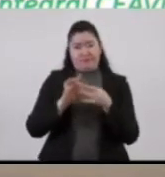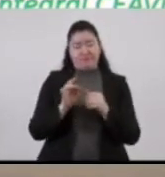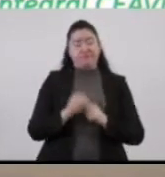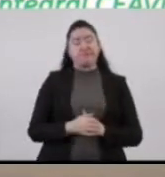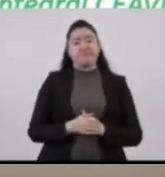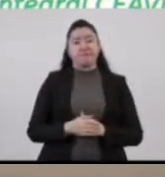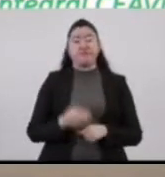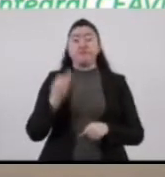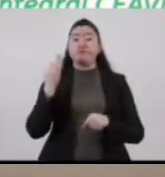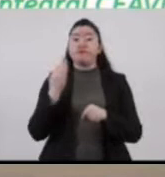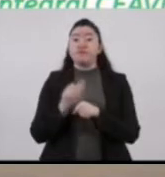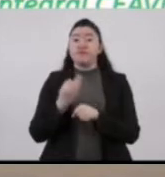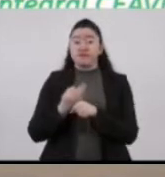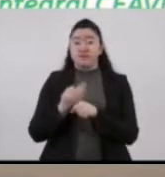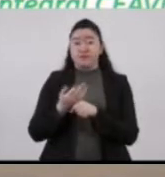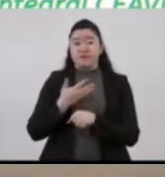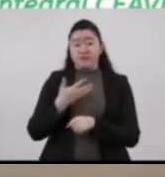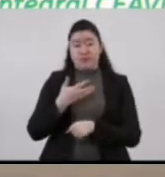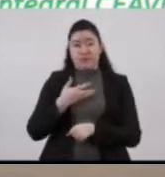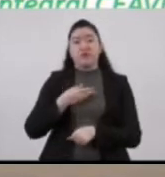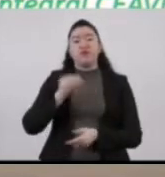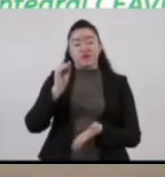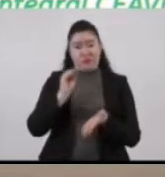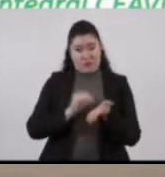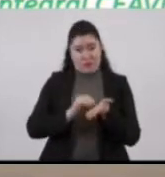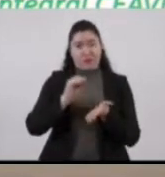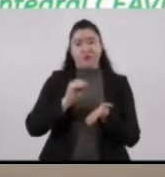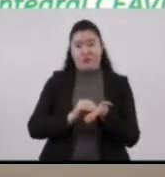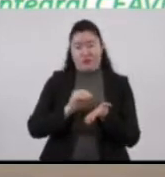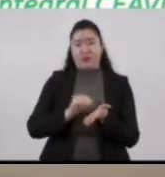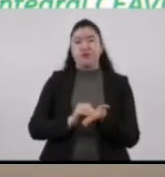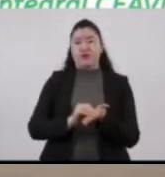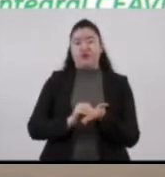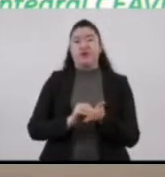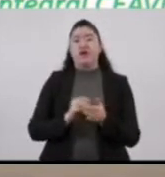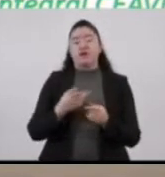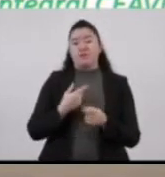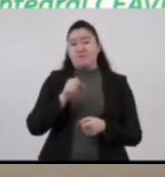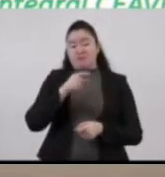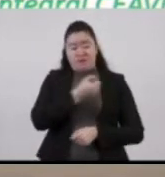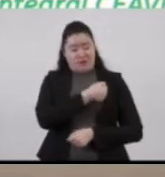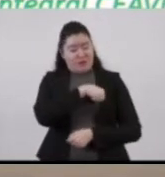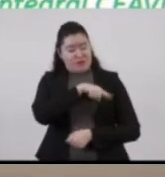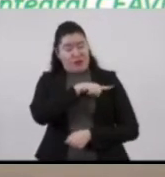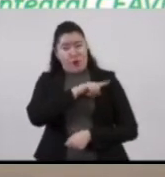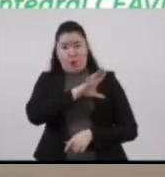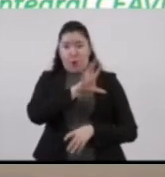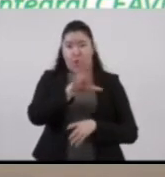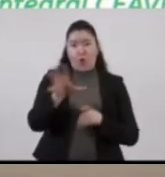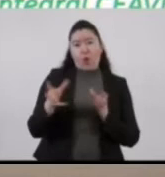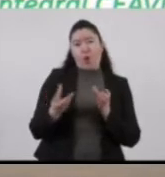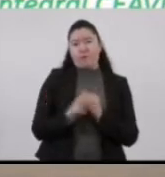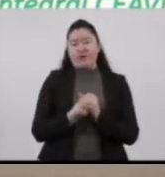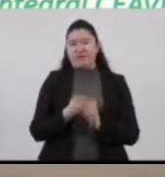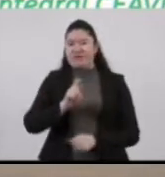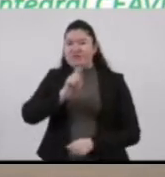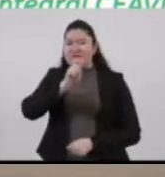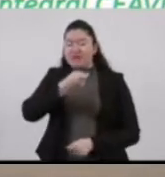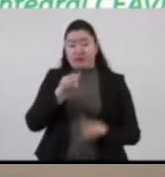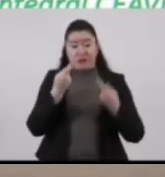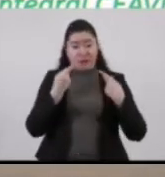A este momento se mantienen vigentes medidas emergentes en materia de salud integral. Me refiero a las personas